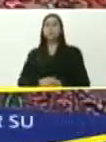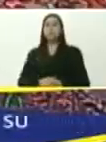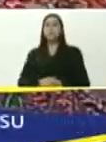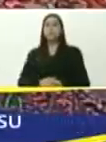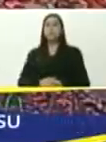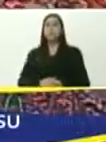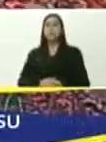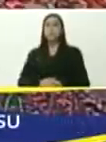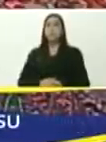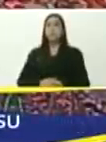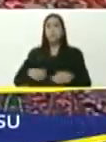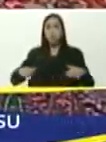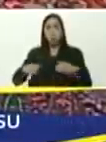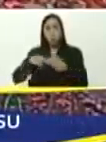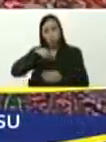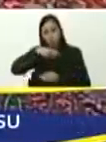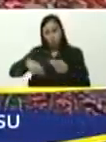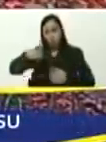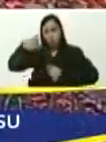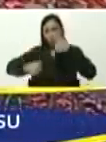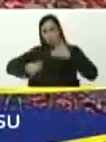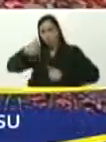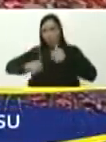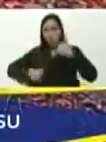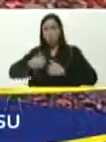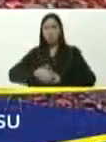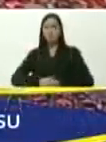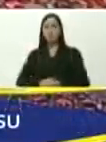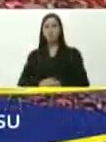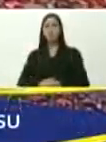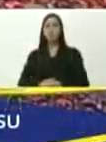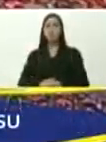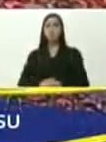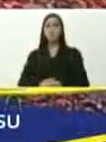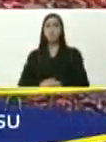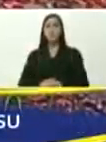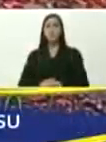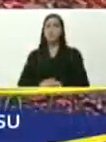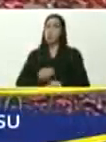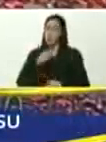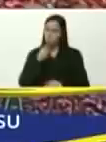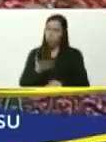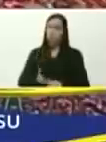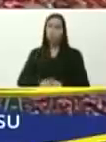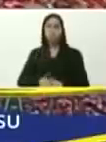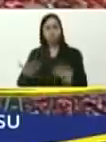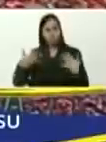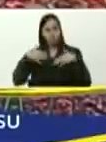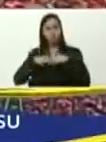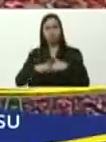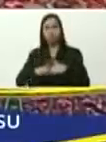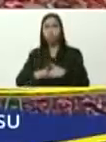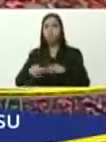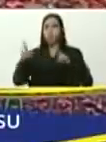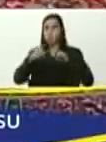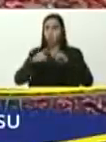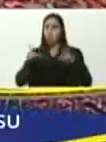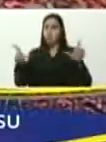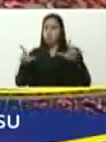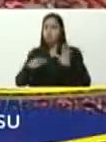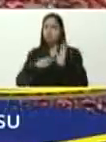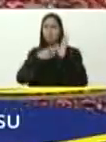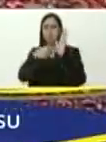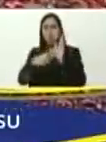los candidatos, de la revolución, los candidatos, la patria, ha sido, una buena cobertura, la que ha hecho, venezolana, de televisión,